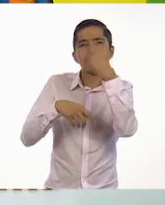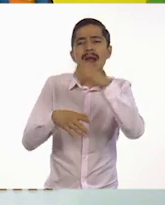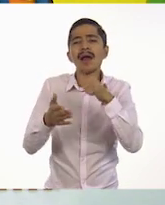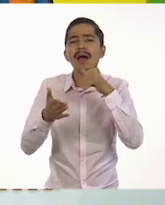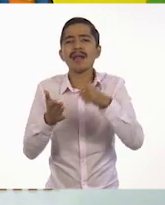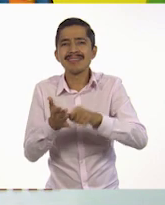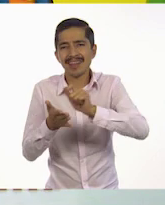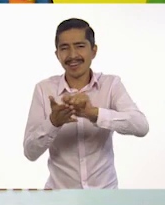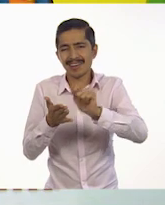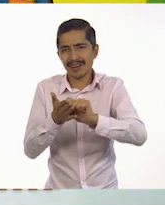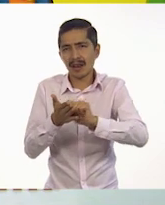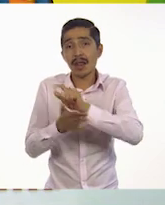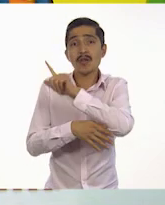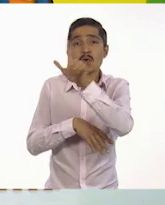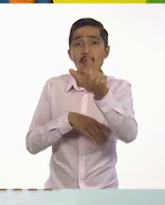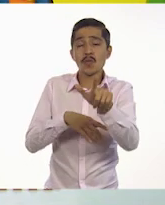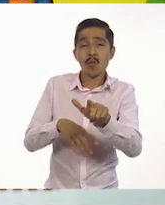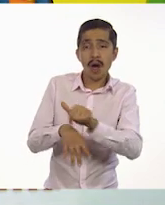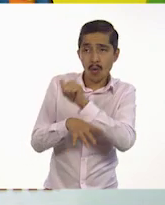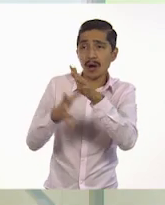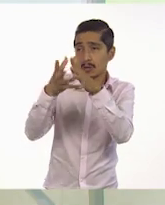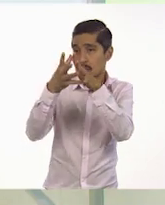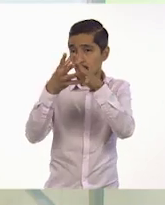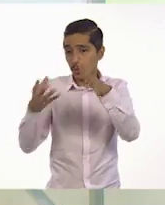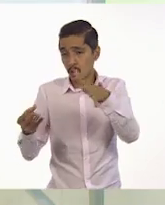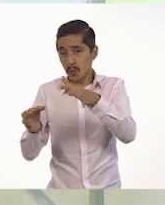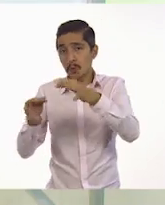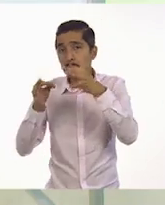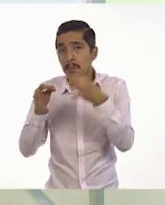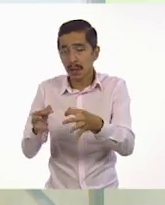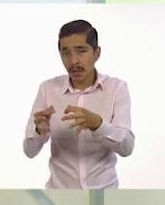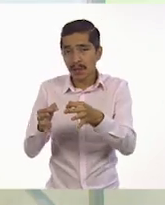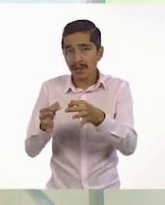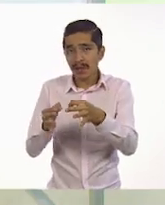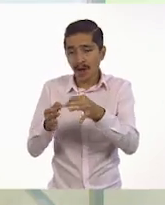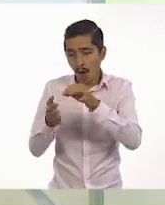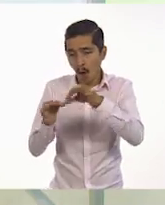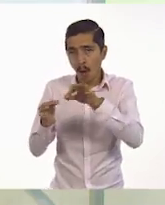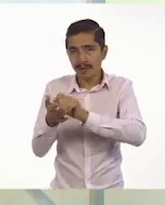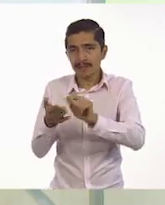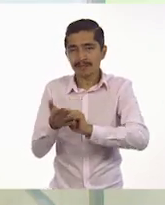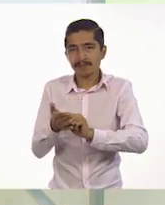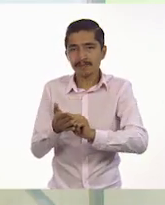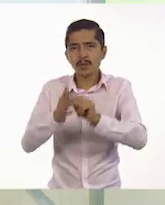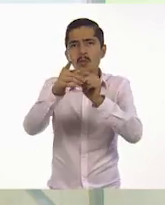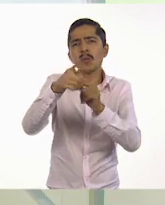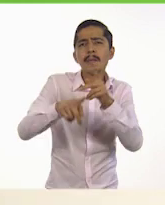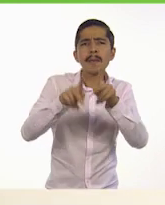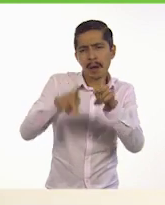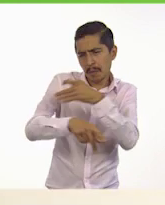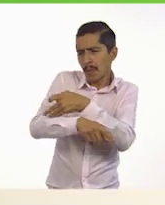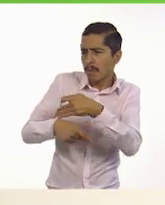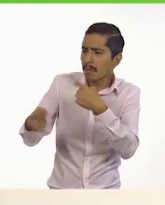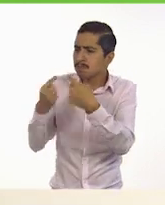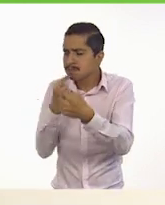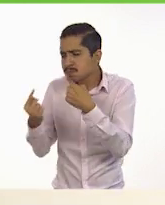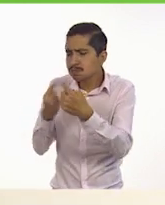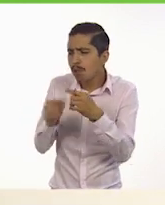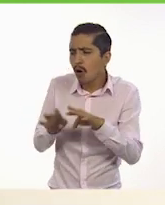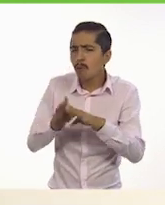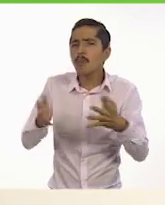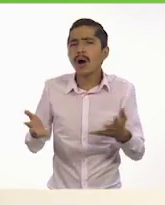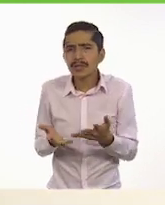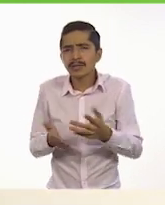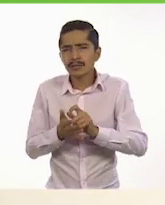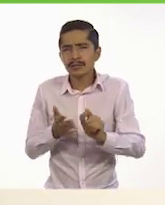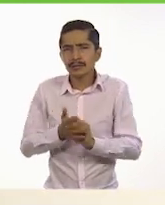Y luego vamos a pasarlo a una hoja en limpia. Platica con tu familia cómo te gustaría mejor la carta. Podemos comenzar por